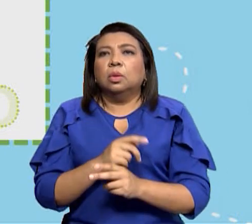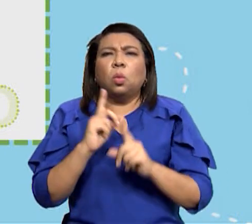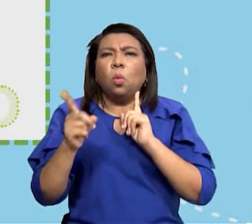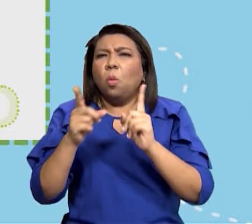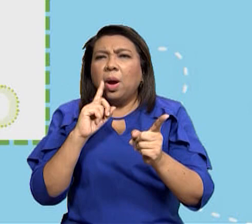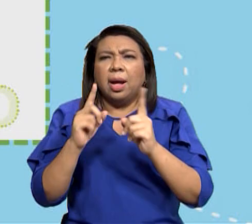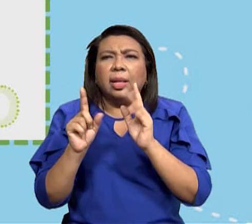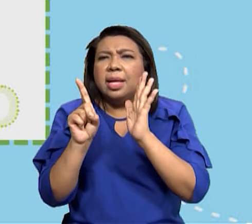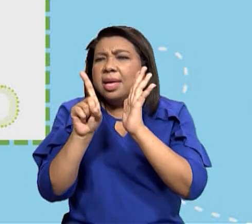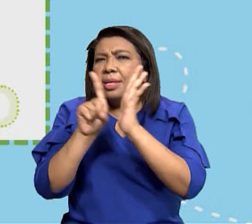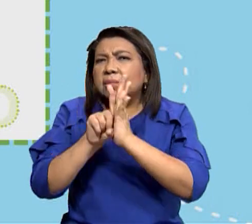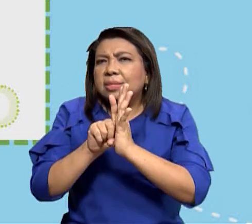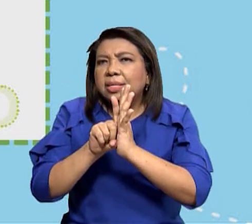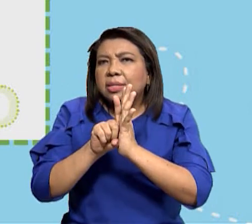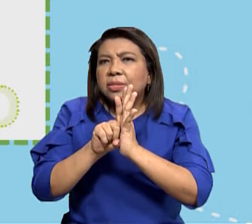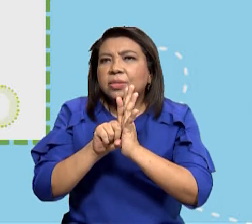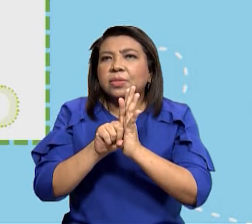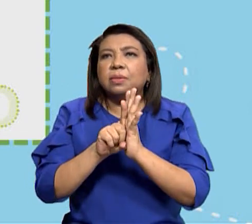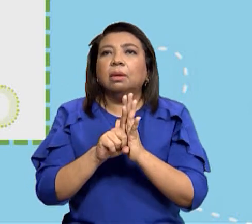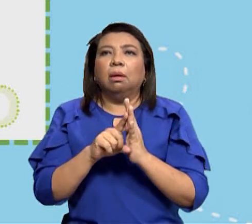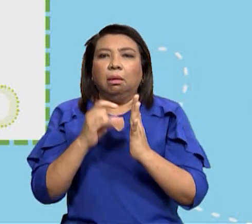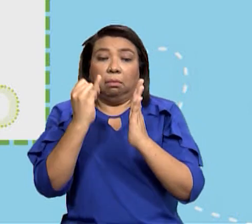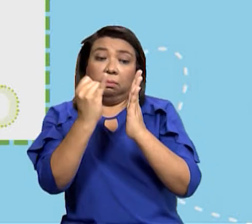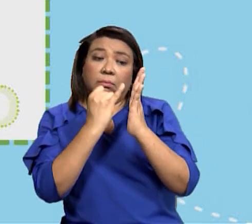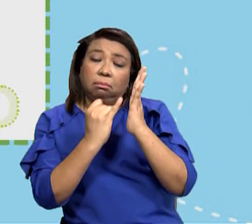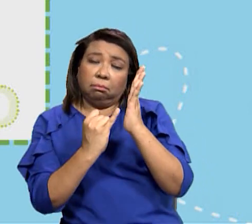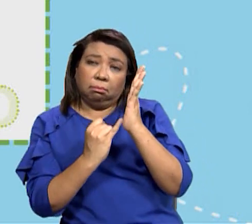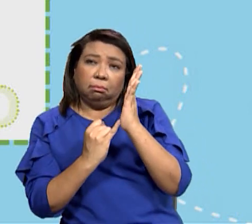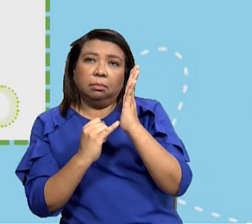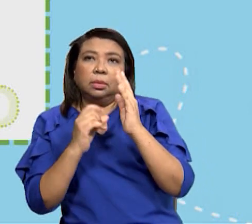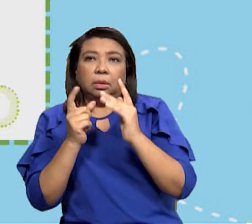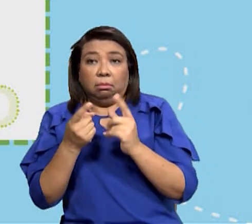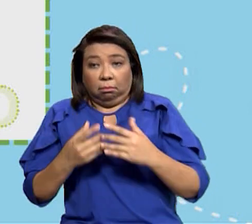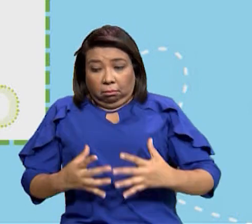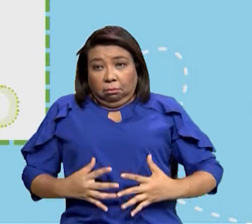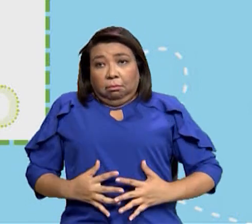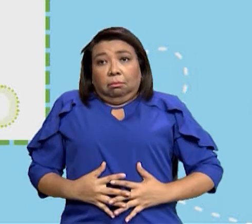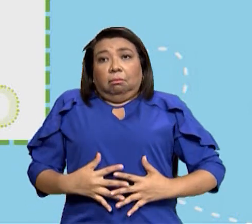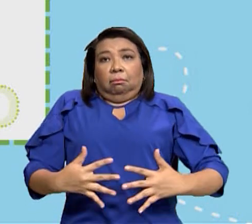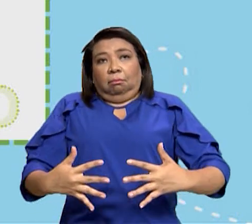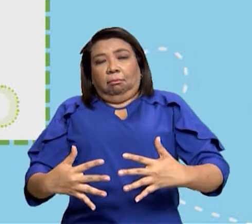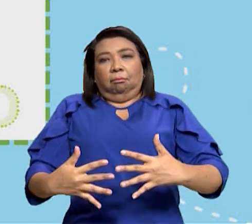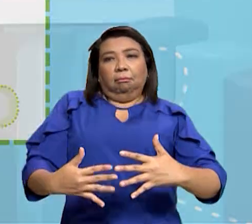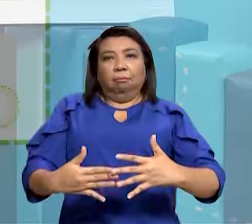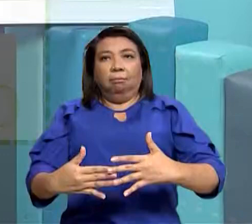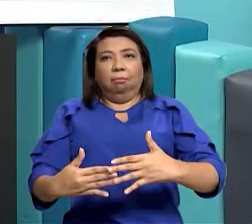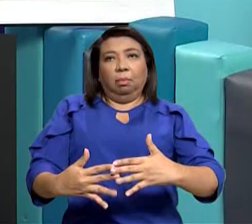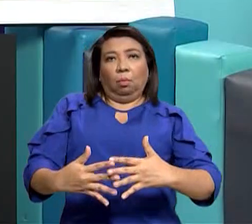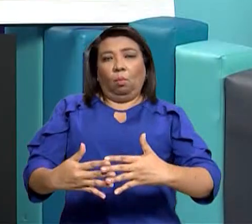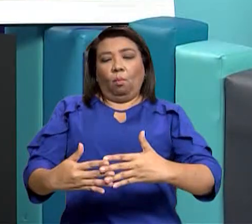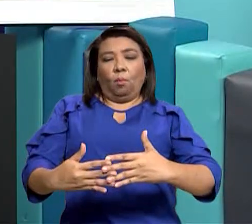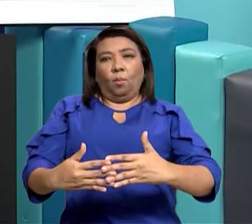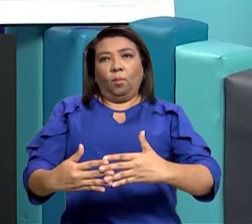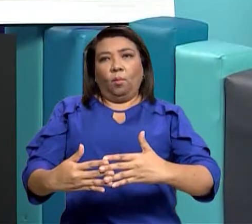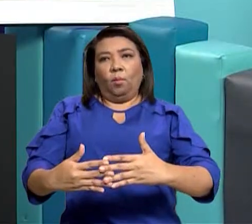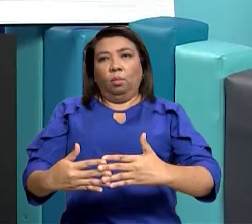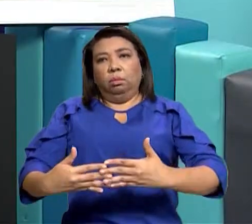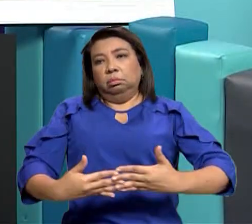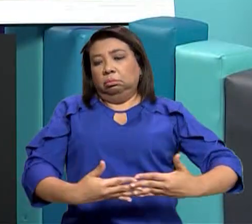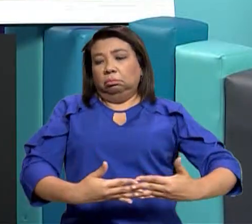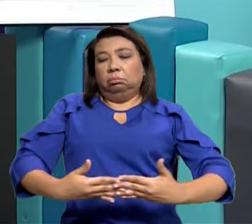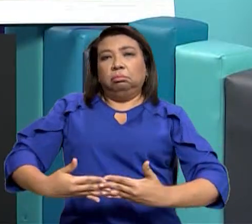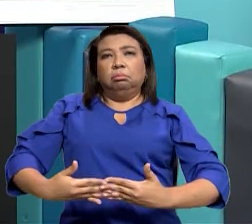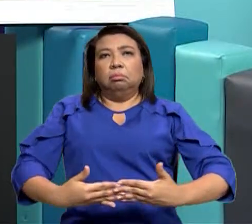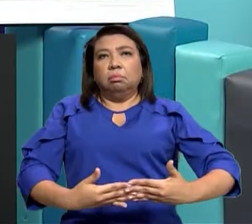el derecho que corresponde por ejemplo vamos a ver aquí la imagen la primera imagen que es esa